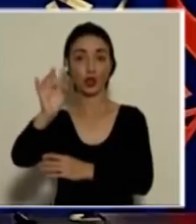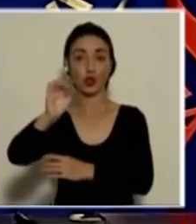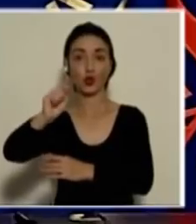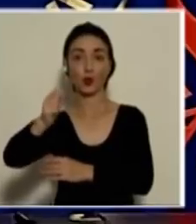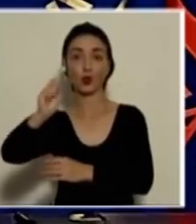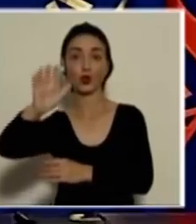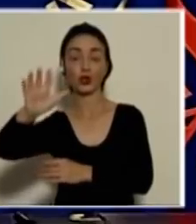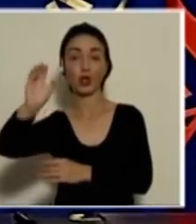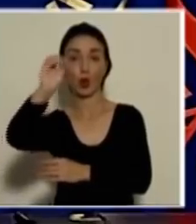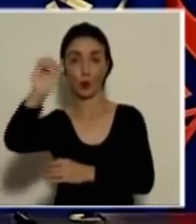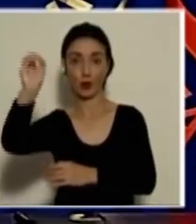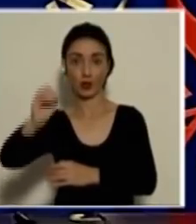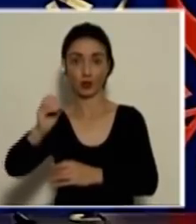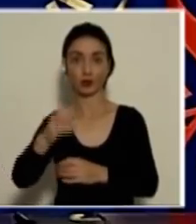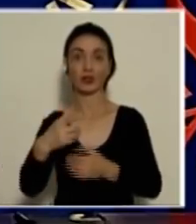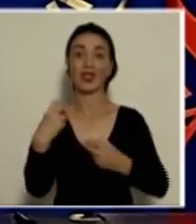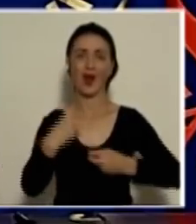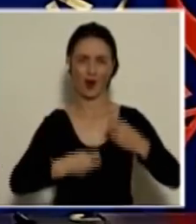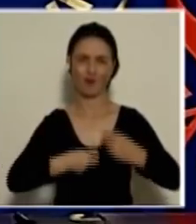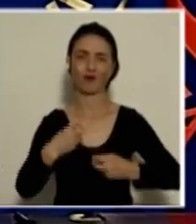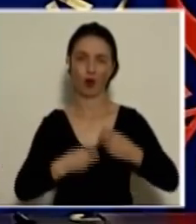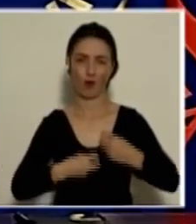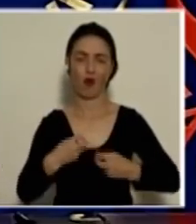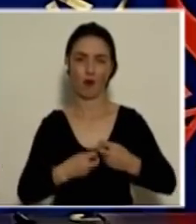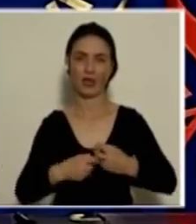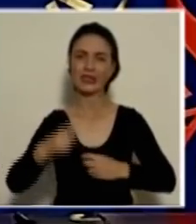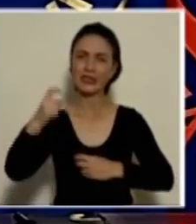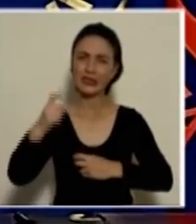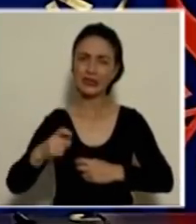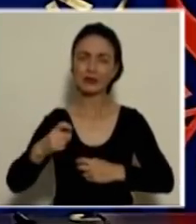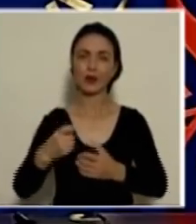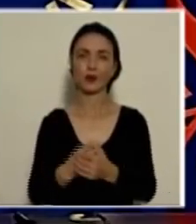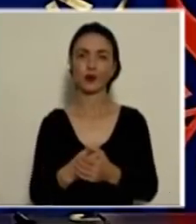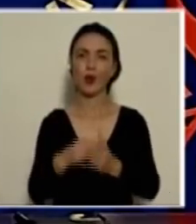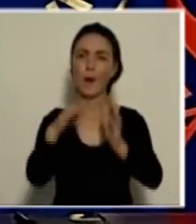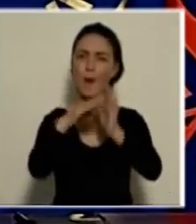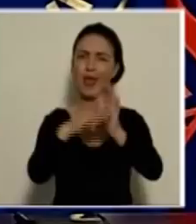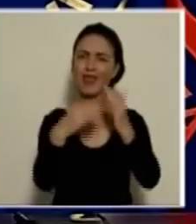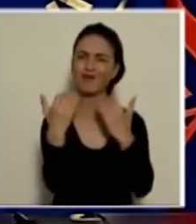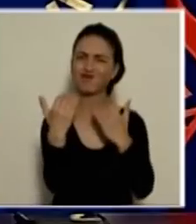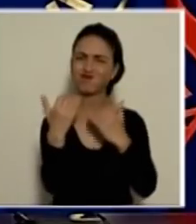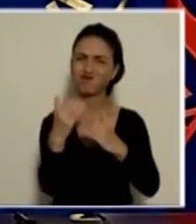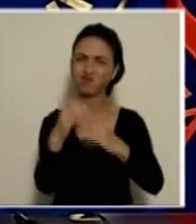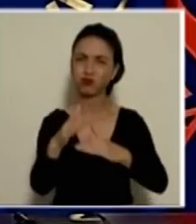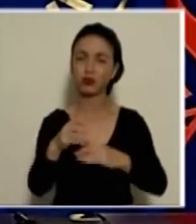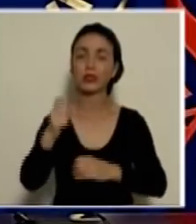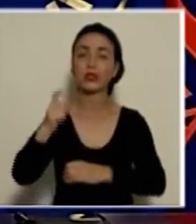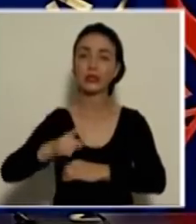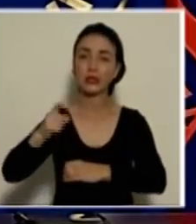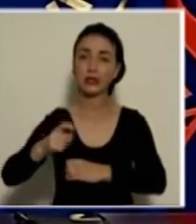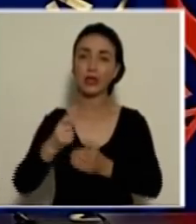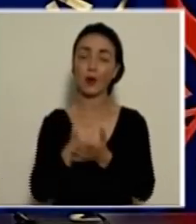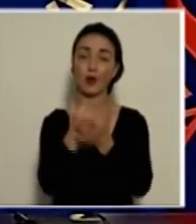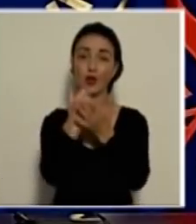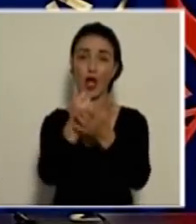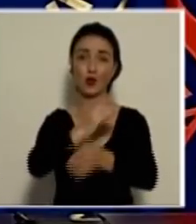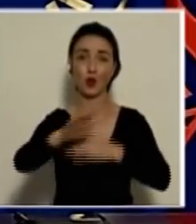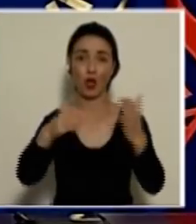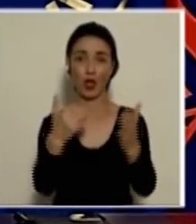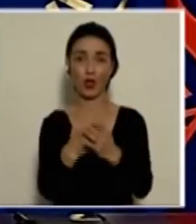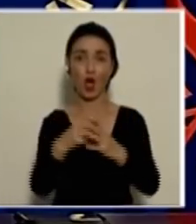% de los casos. Estamos en problemas y tenemos que tomar medidas extremas. Necesitamos la colaboración de todos,